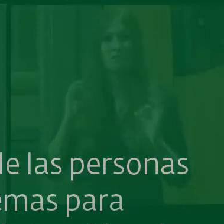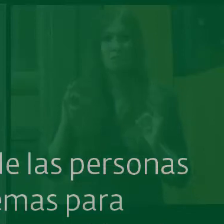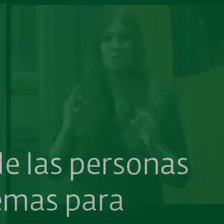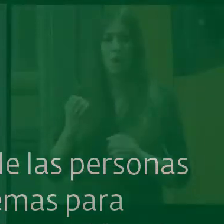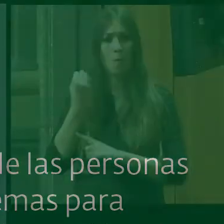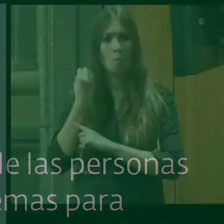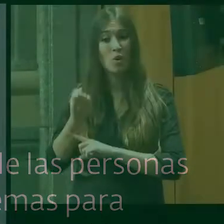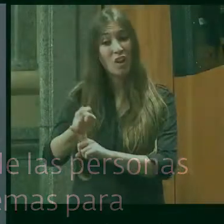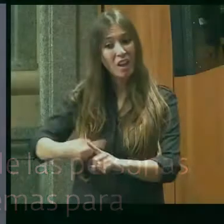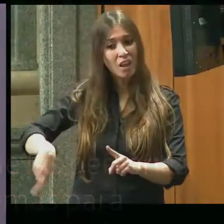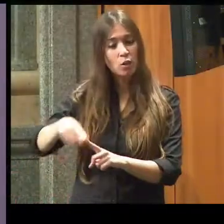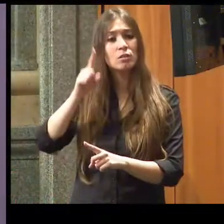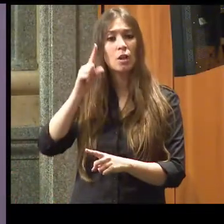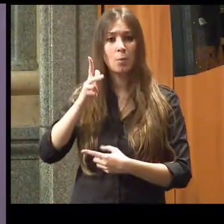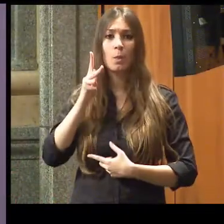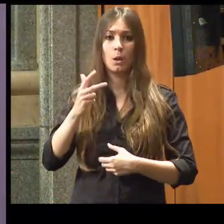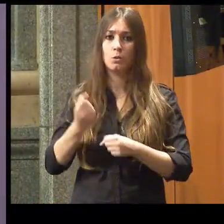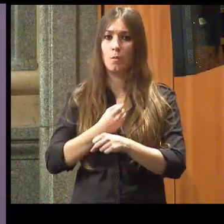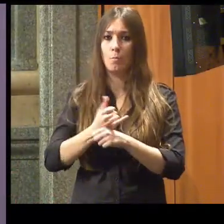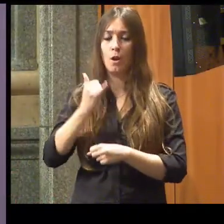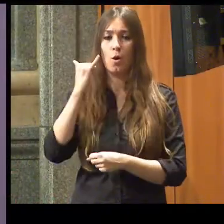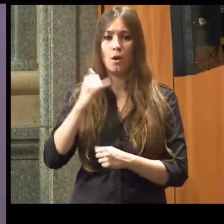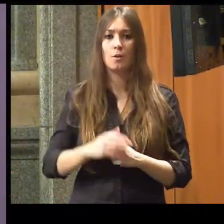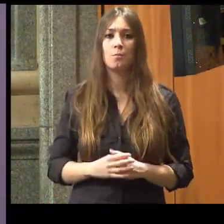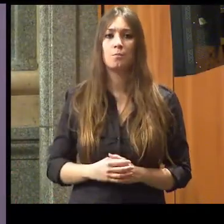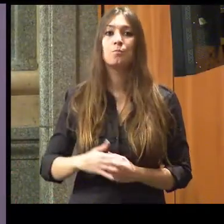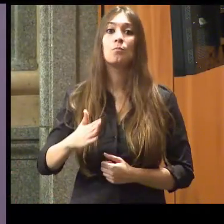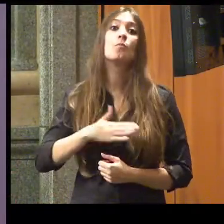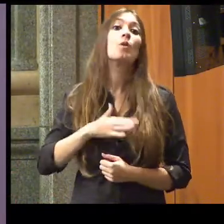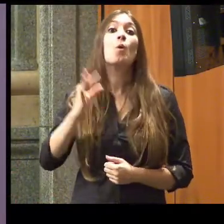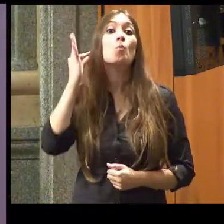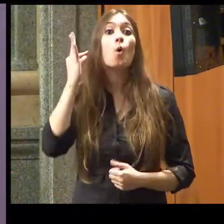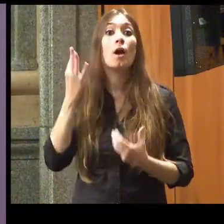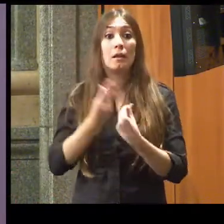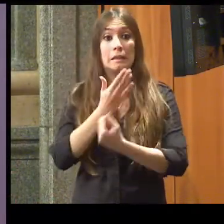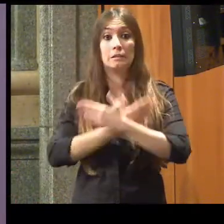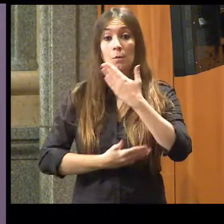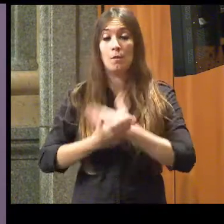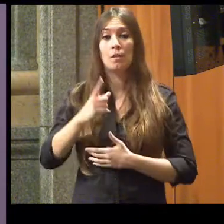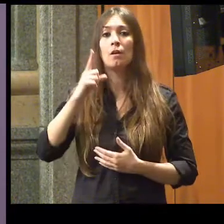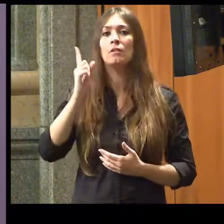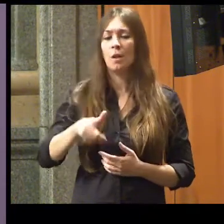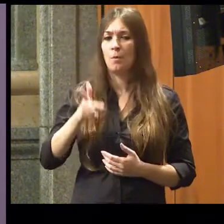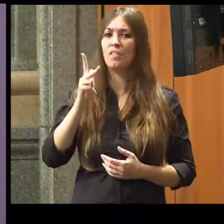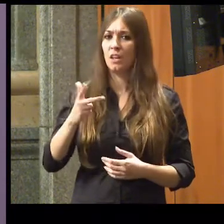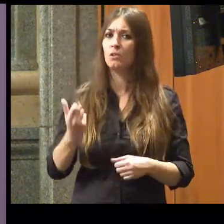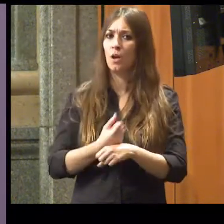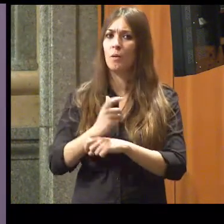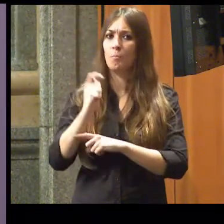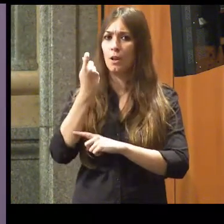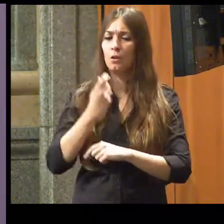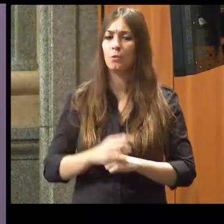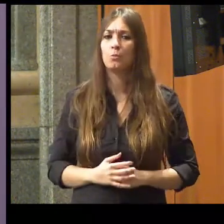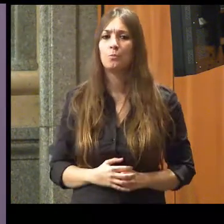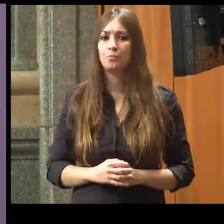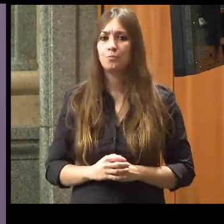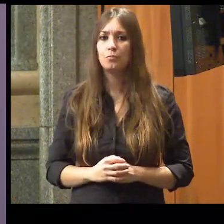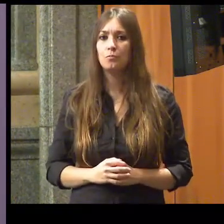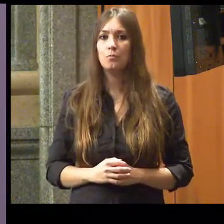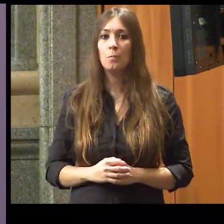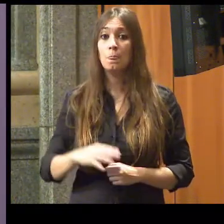Ellas también tienen derecho al empleo. Las mujeres con discapacidad también tienen derecho al empleo. El